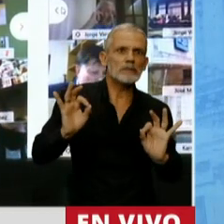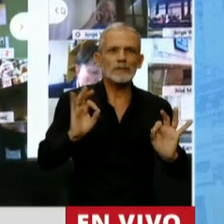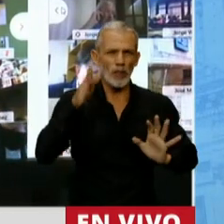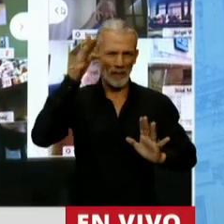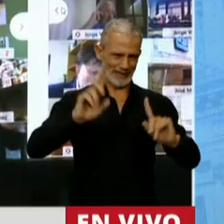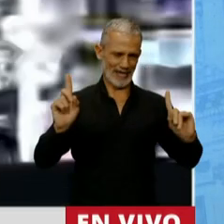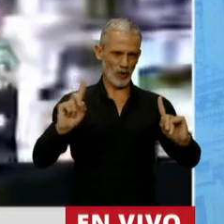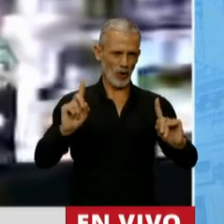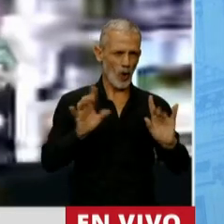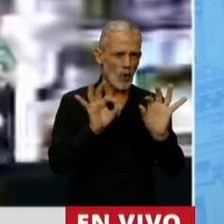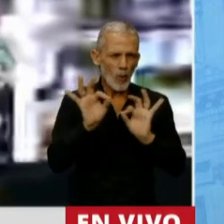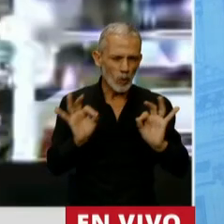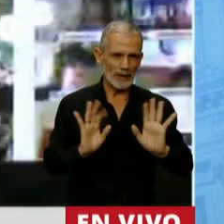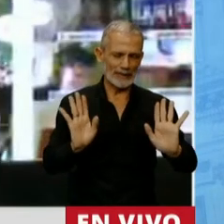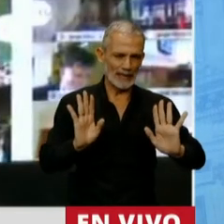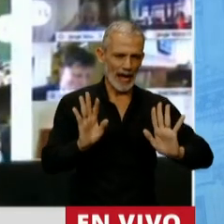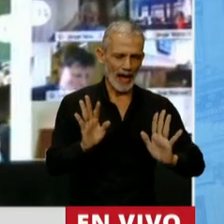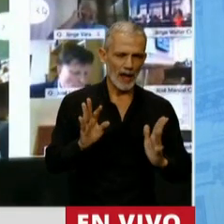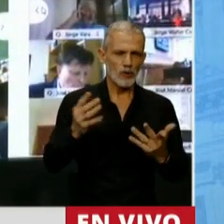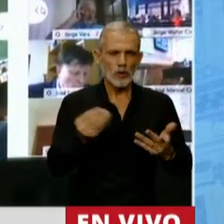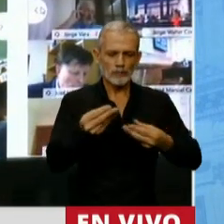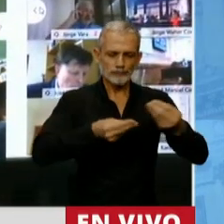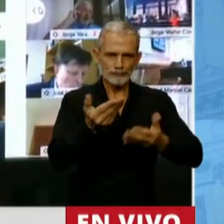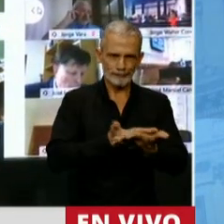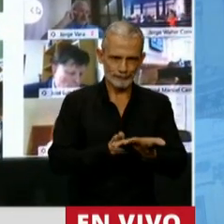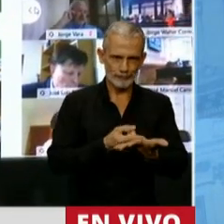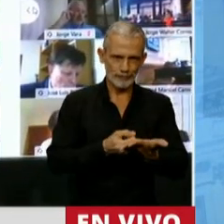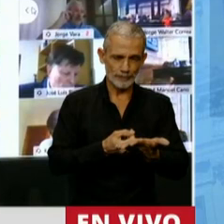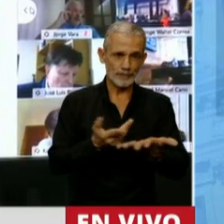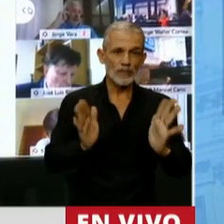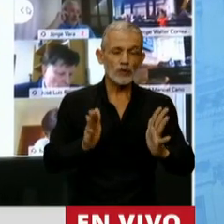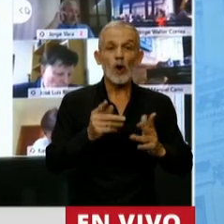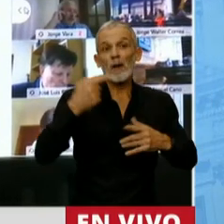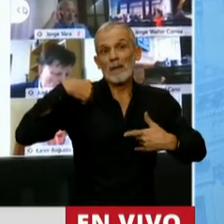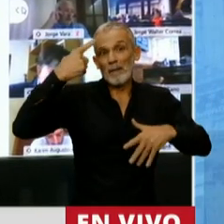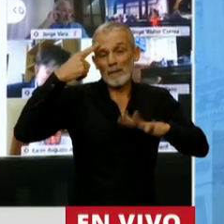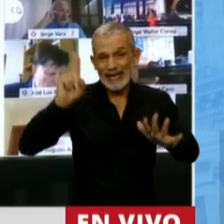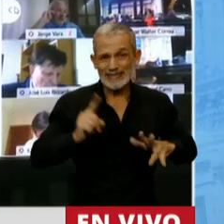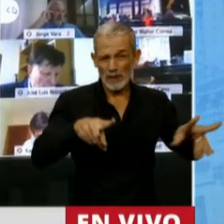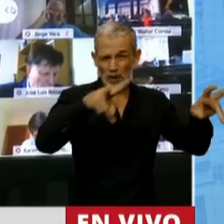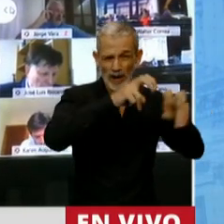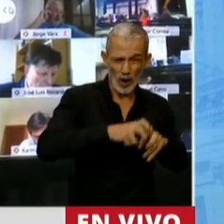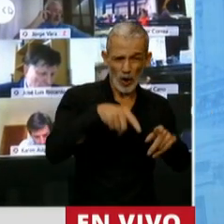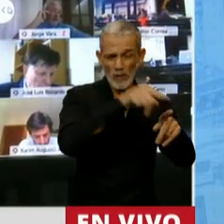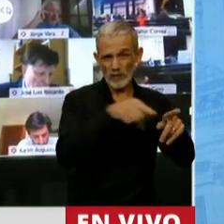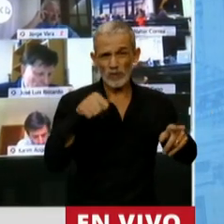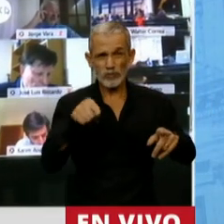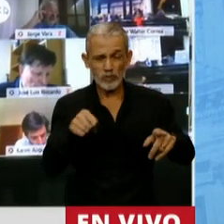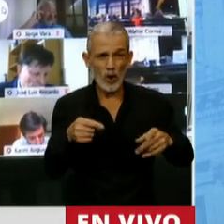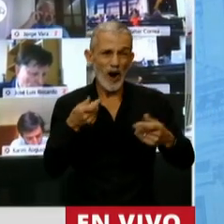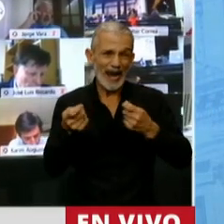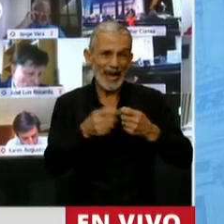En todos los casos manteniendo un significativo superávit de comercio exterior.